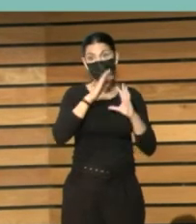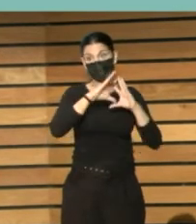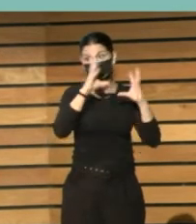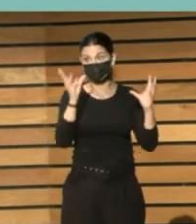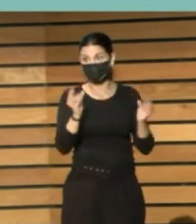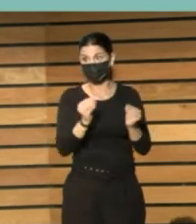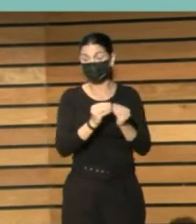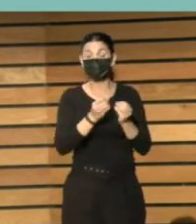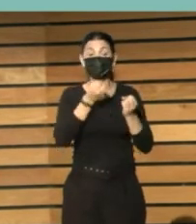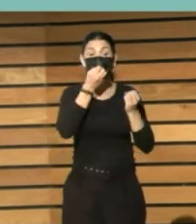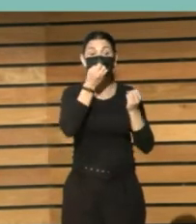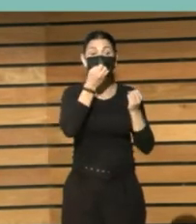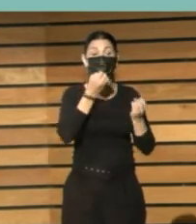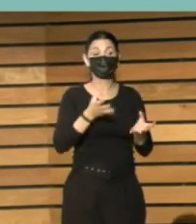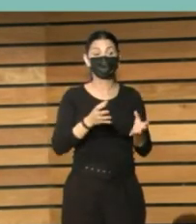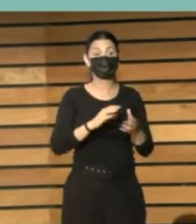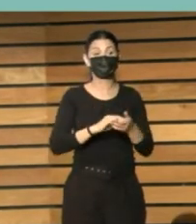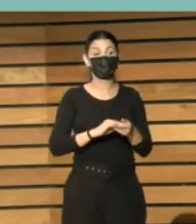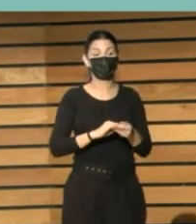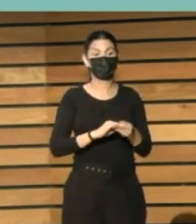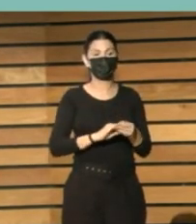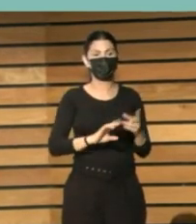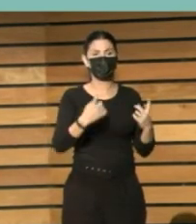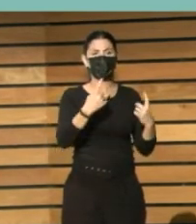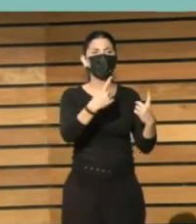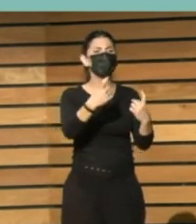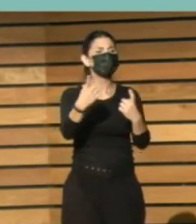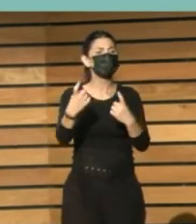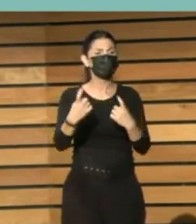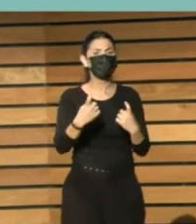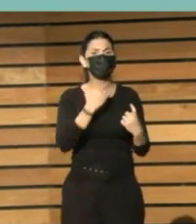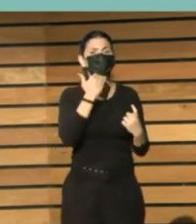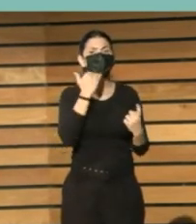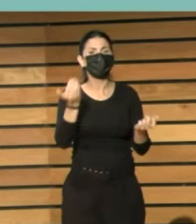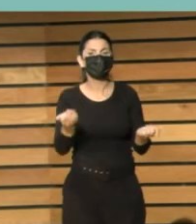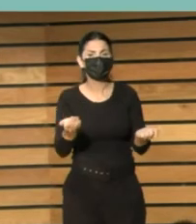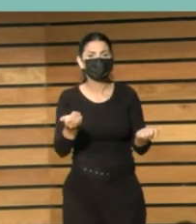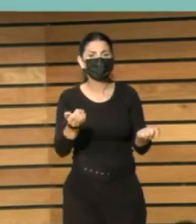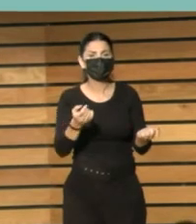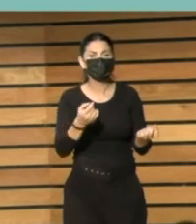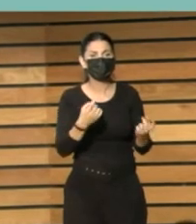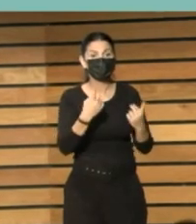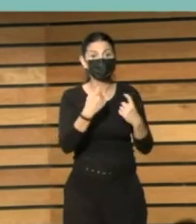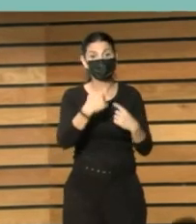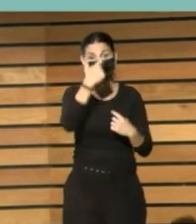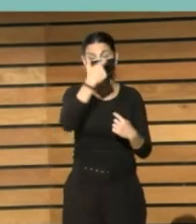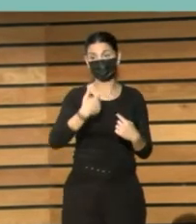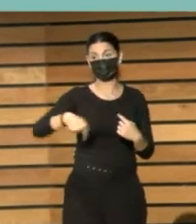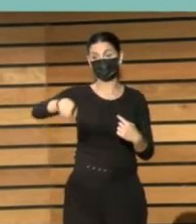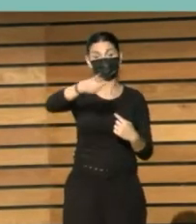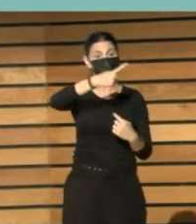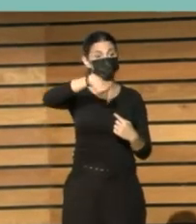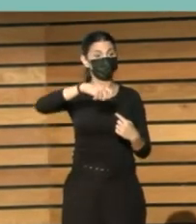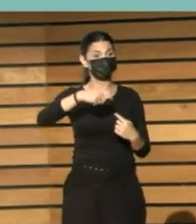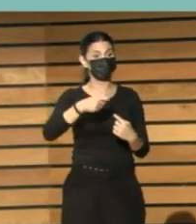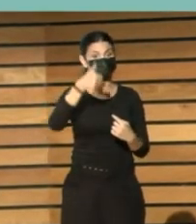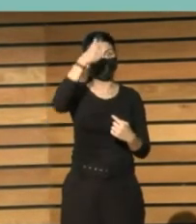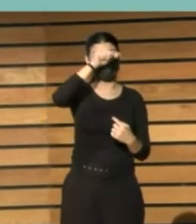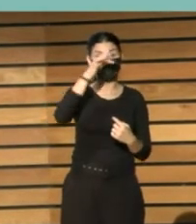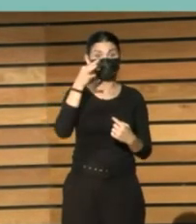tuvimos que... ¿No os habéis dado cuenta que falta algo? Faltamos nosotros. Faltamos nosotras.